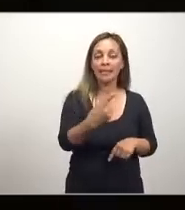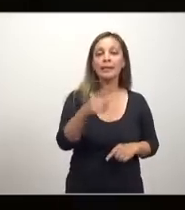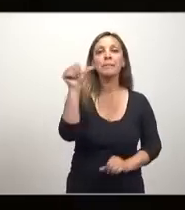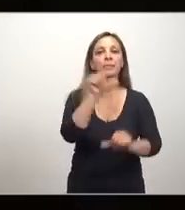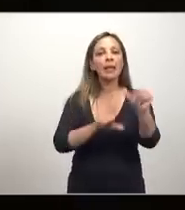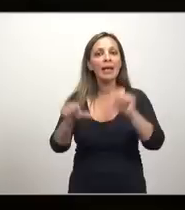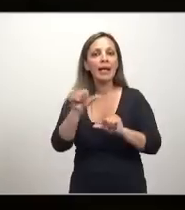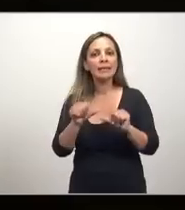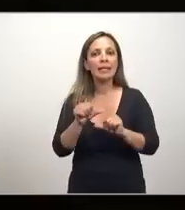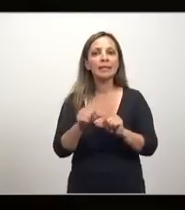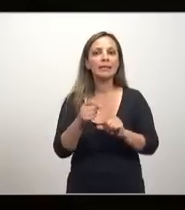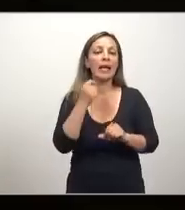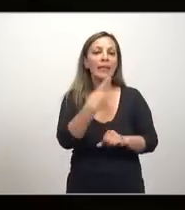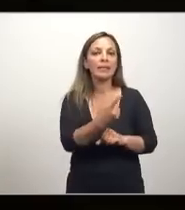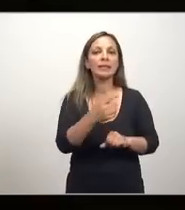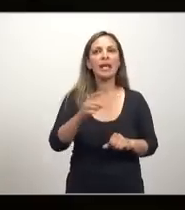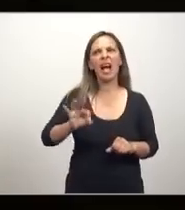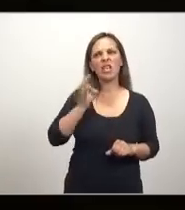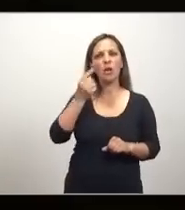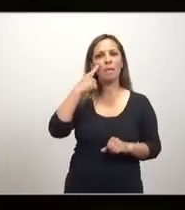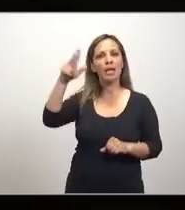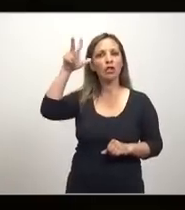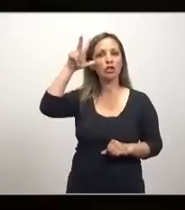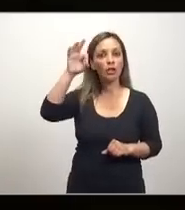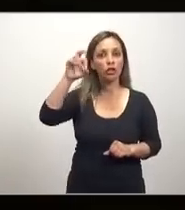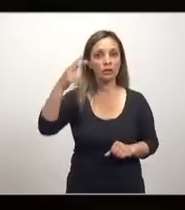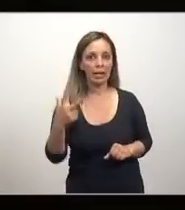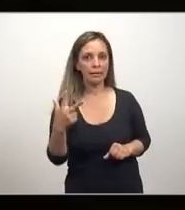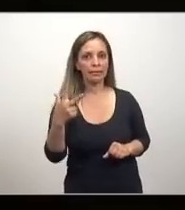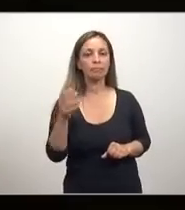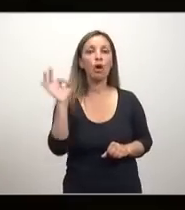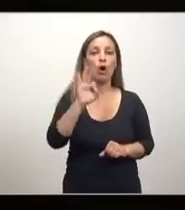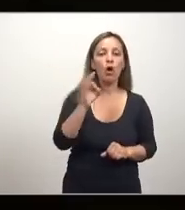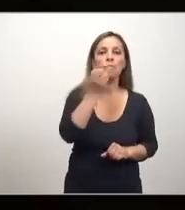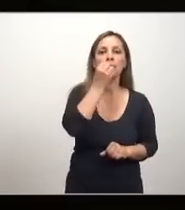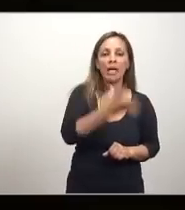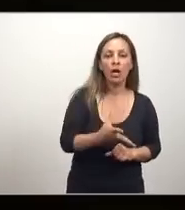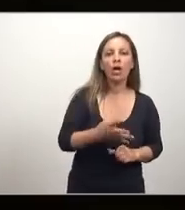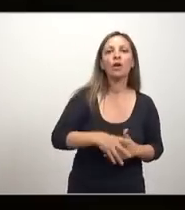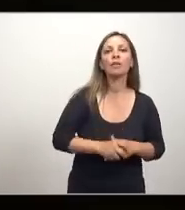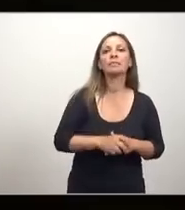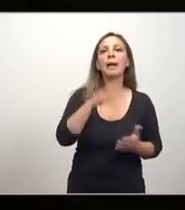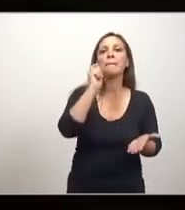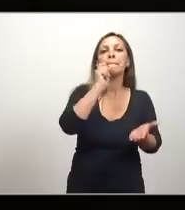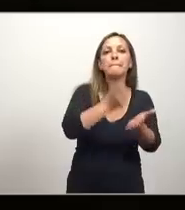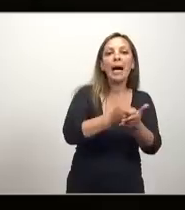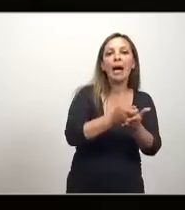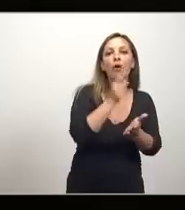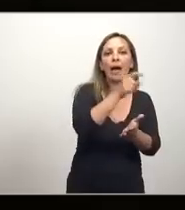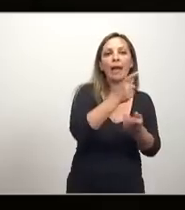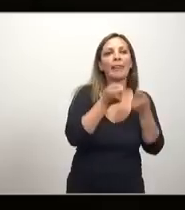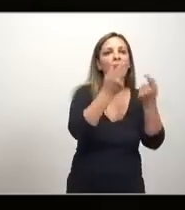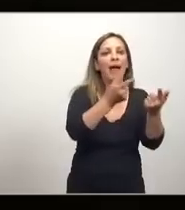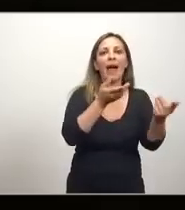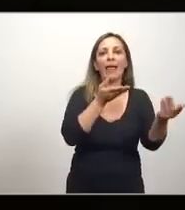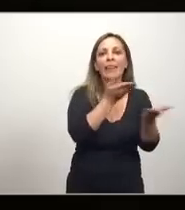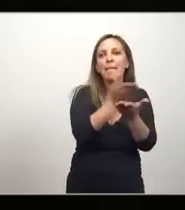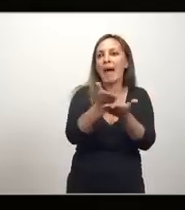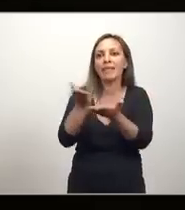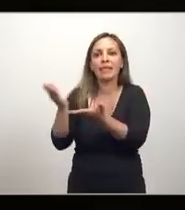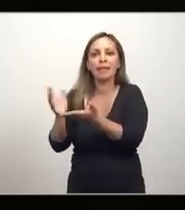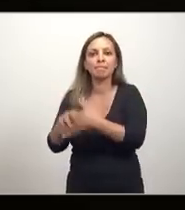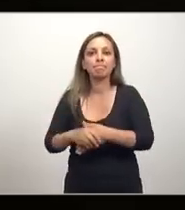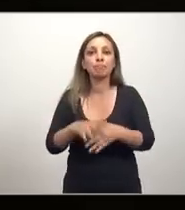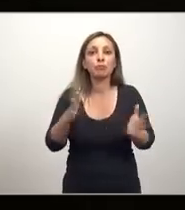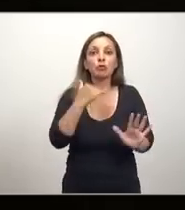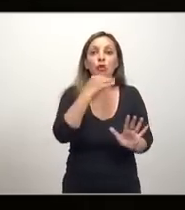toda oferta crea su propia demanda, año 1803. O dicho de otra forma, que el pago de los factores de producción generaría la demanda para esa misma producción. No se necesita